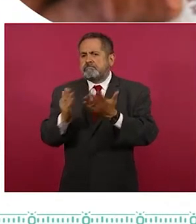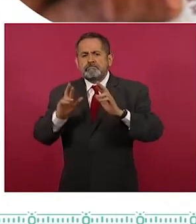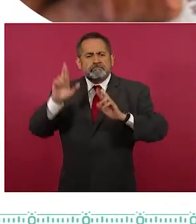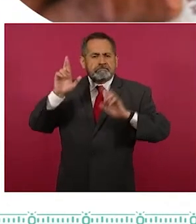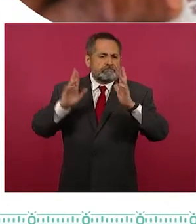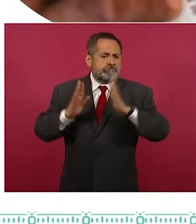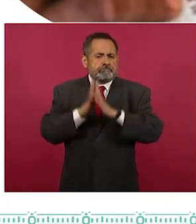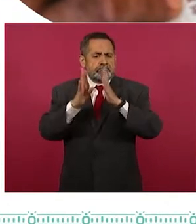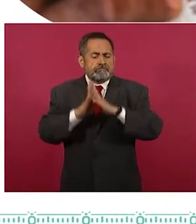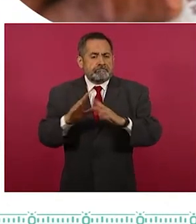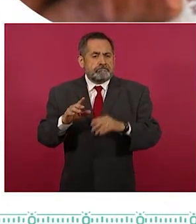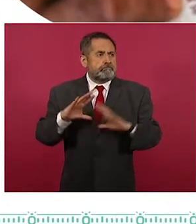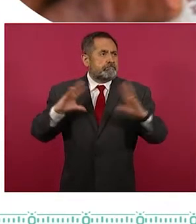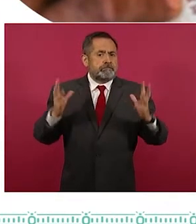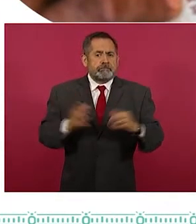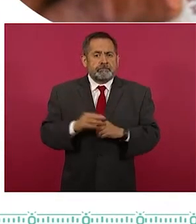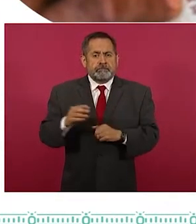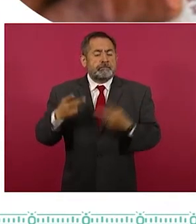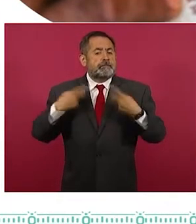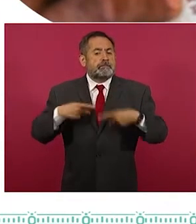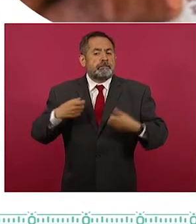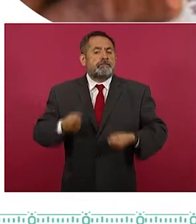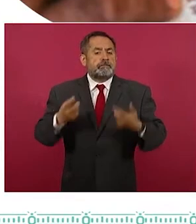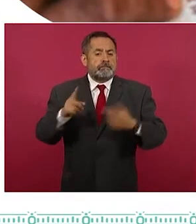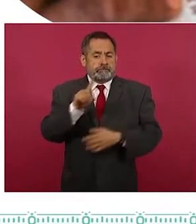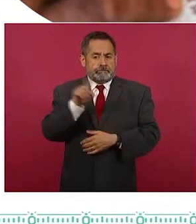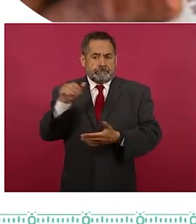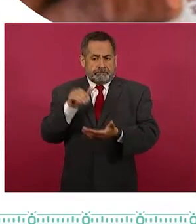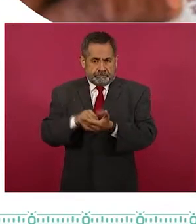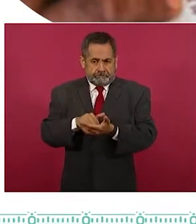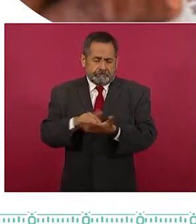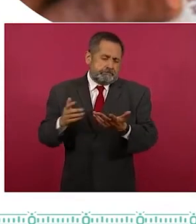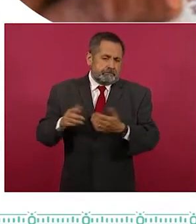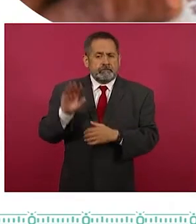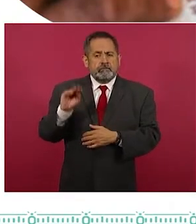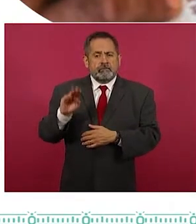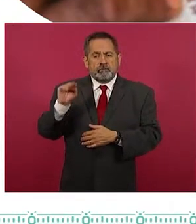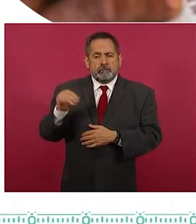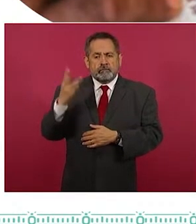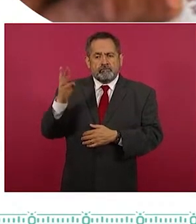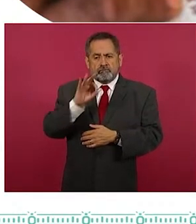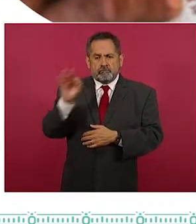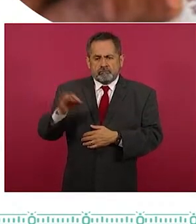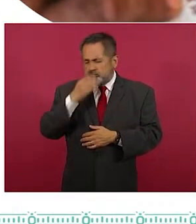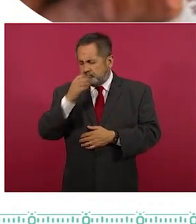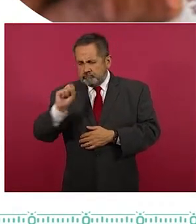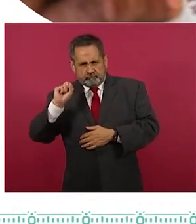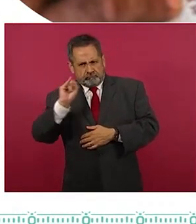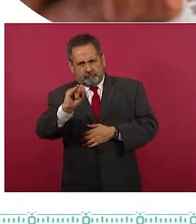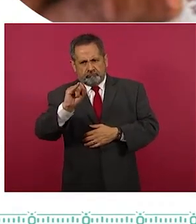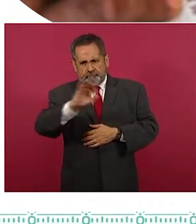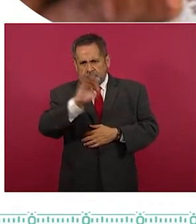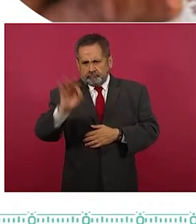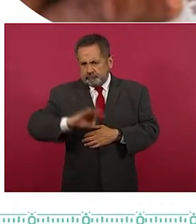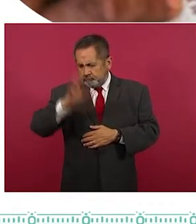participación de más de 100 mil personas, de las cuales 93 por ciento se pronunció a favor de la obra.